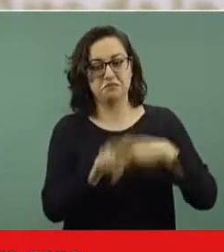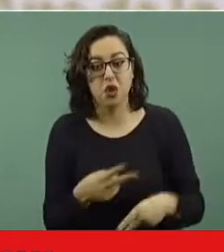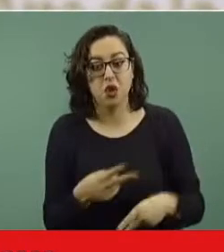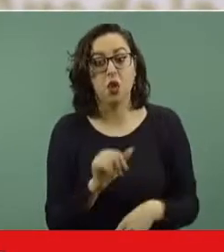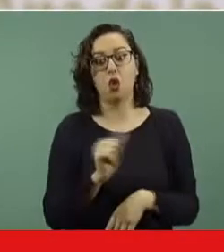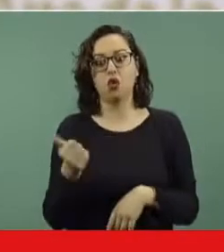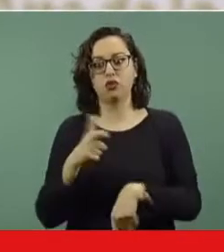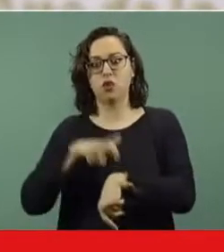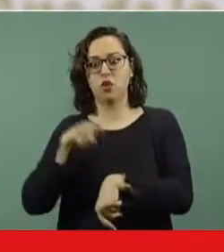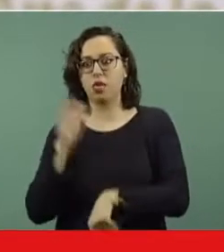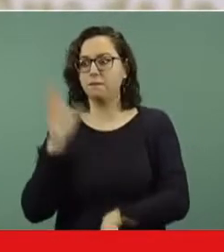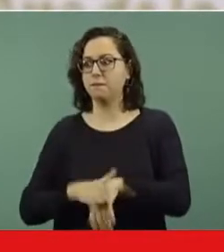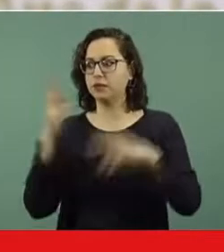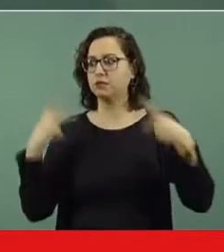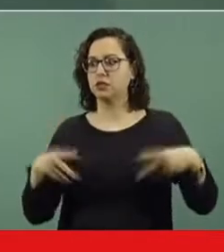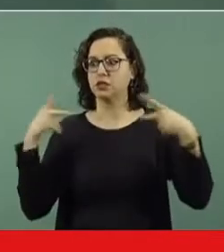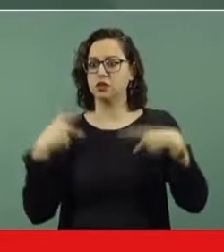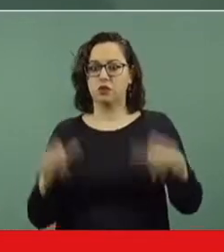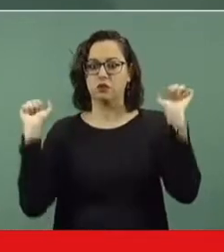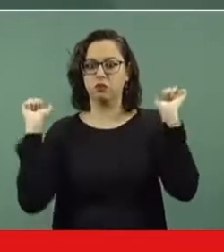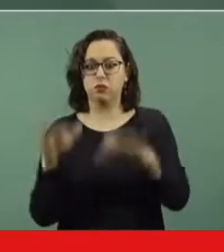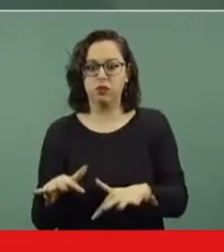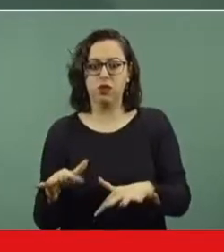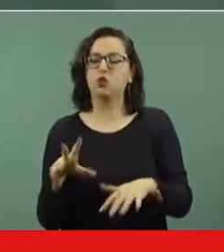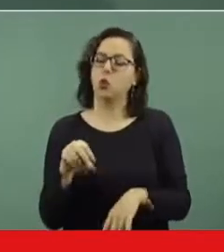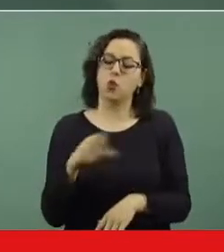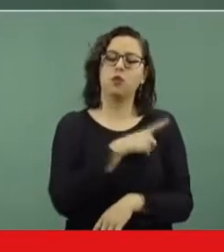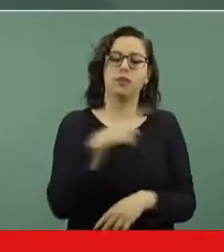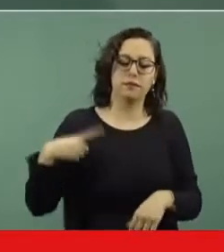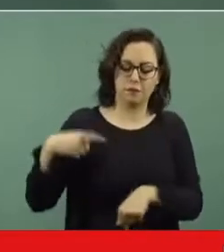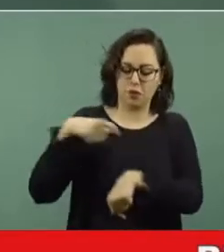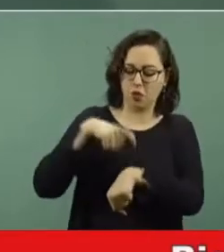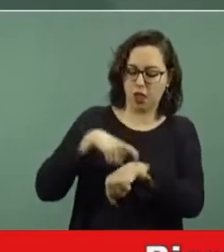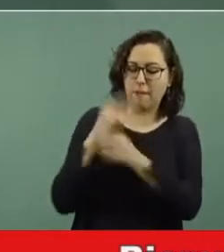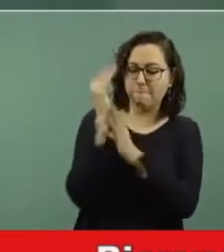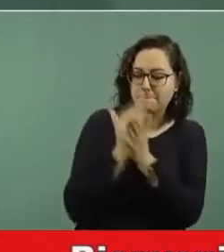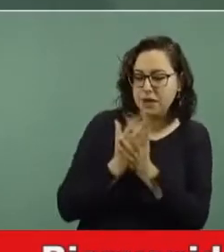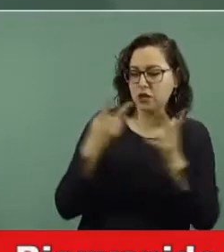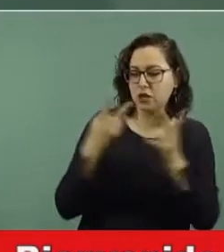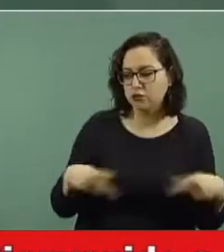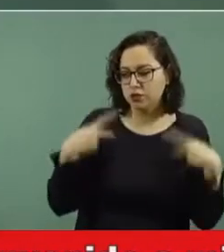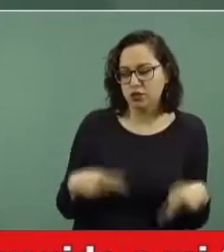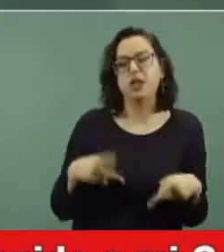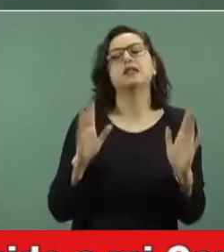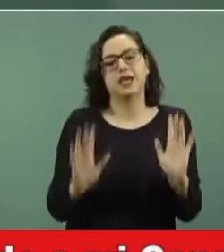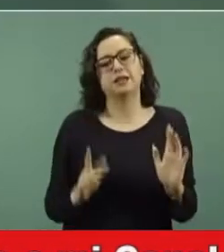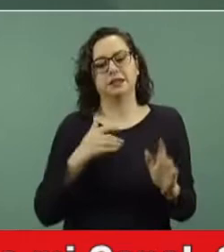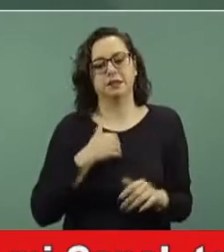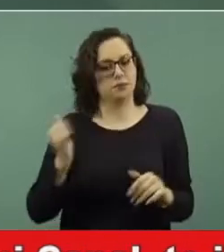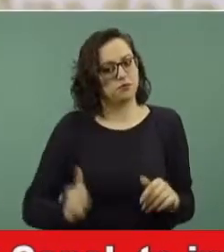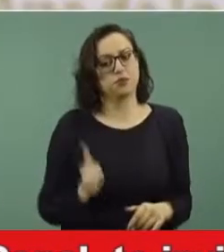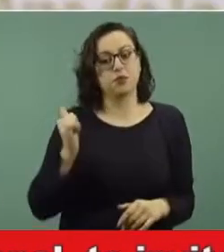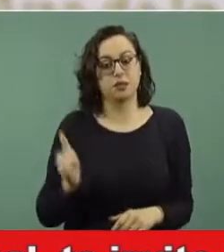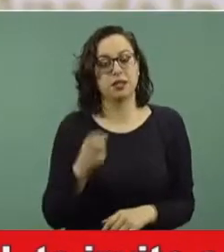preferentes, pero hay que tener conciencia del riesgo. Entonces, buscar ir en los momentos en donde hay menos personas. Si cada quien